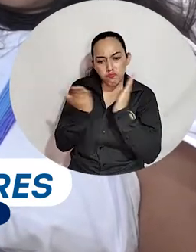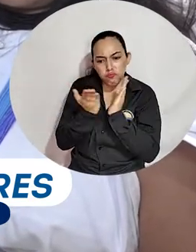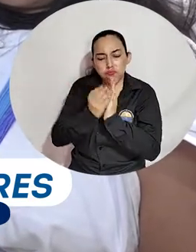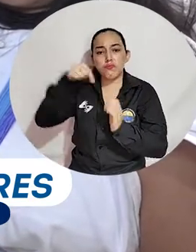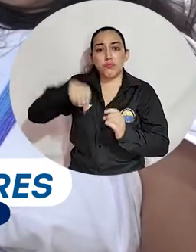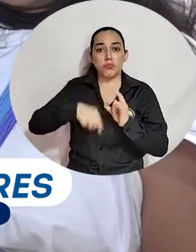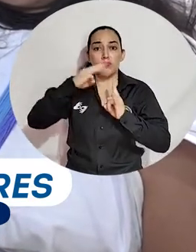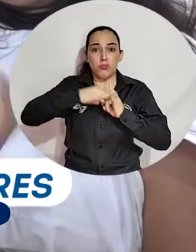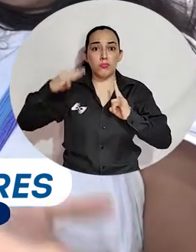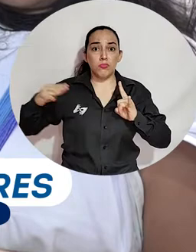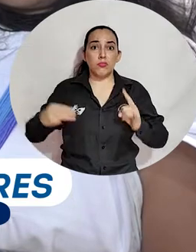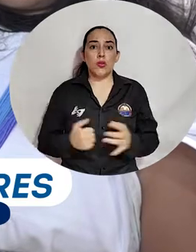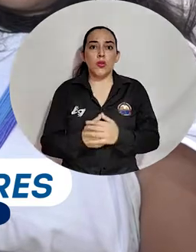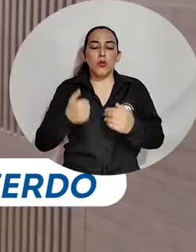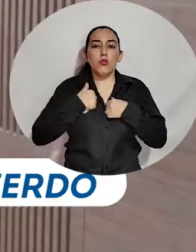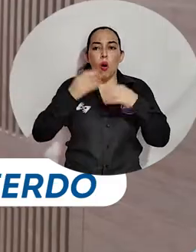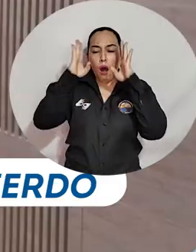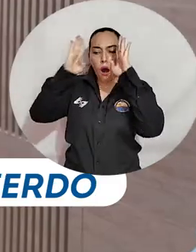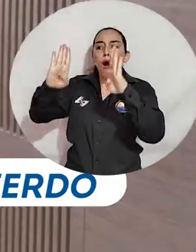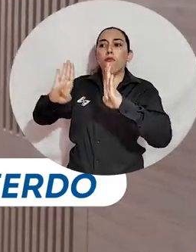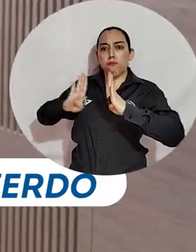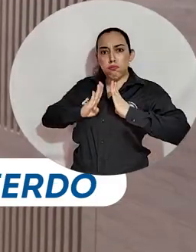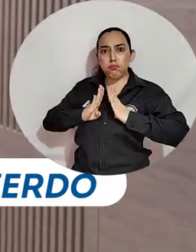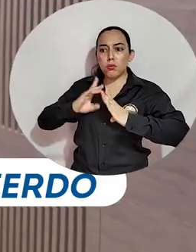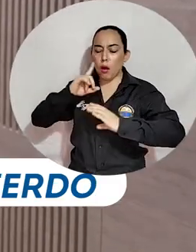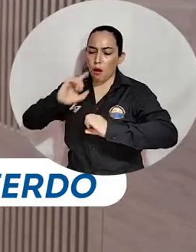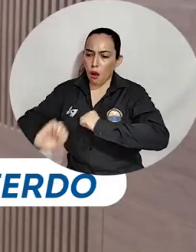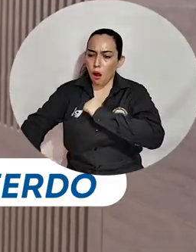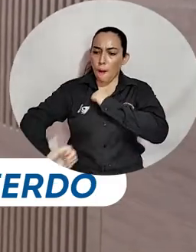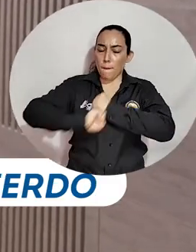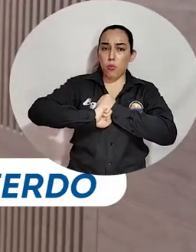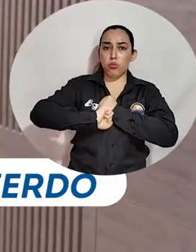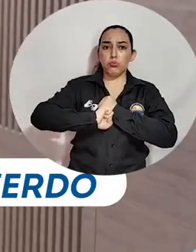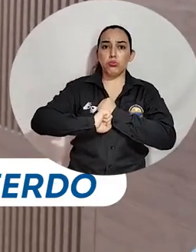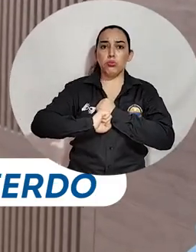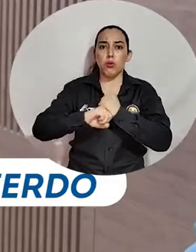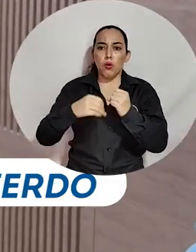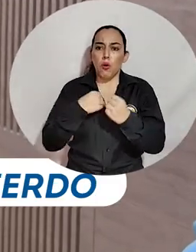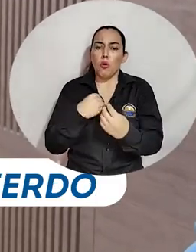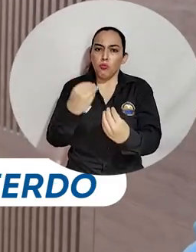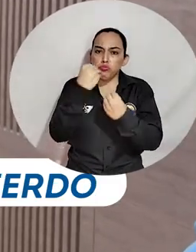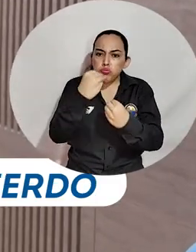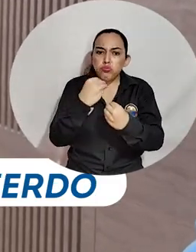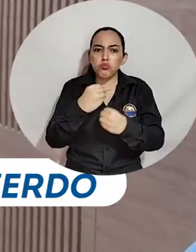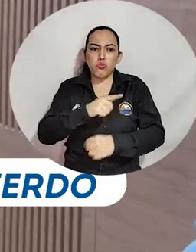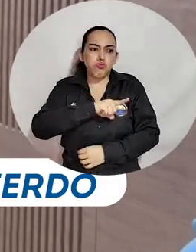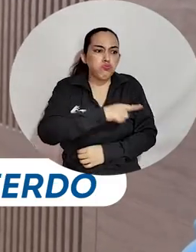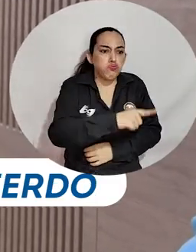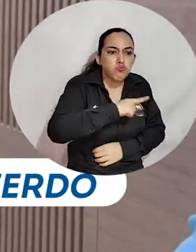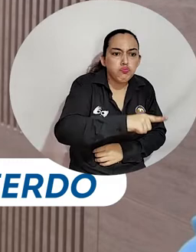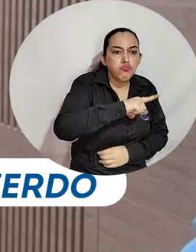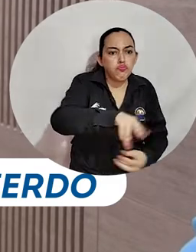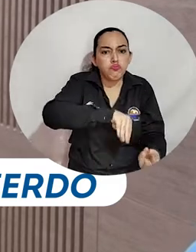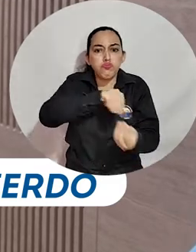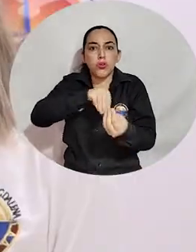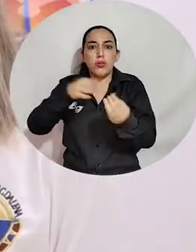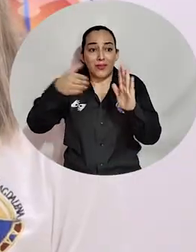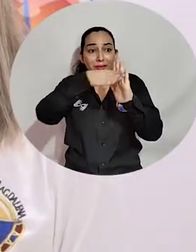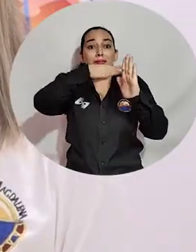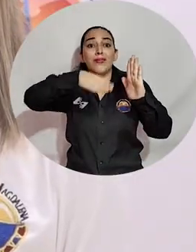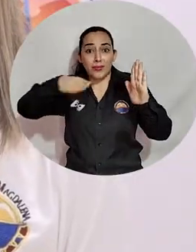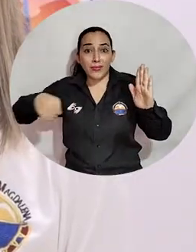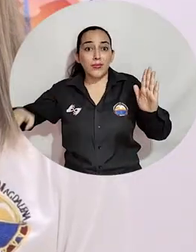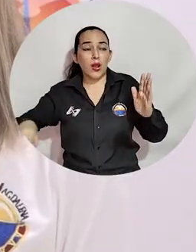El hecho de sentirnos escuchados. Una muestra de apoyo directo para la formación de nuevos liderazgos que se están gestando en la sierra.